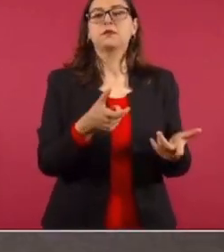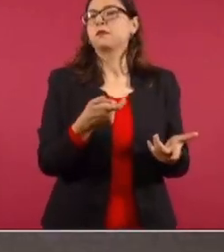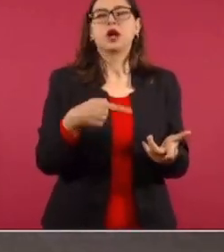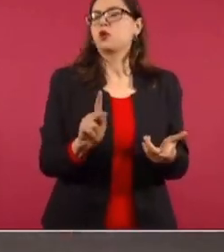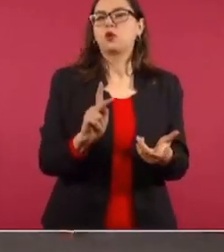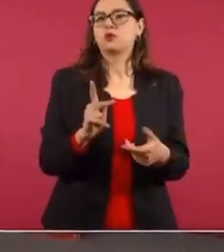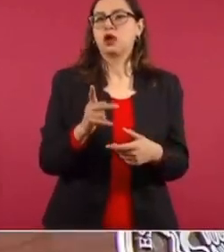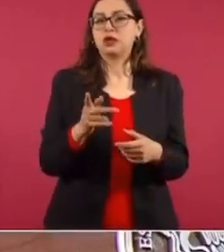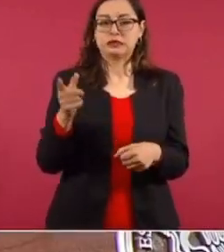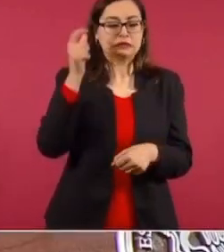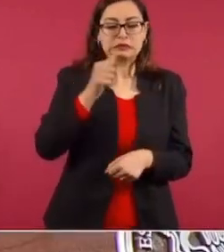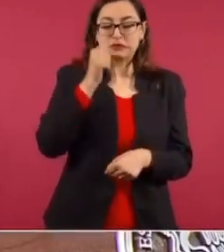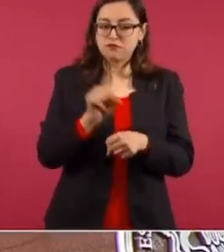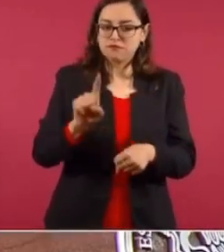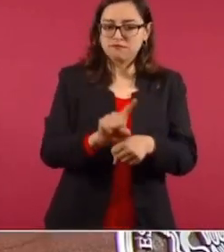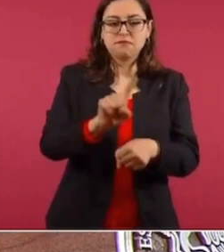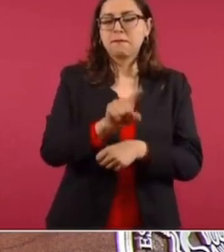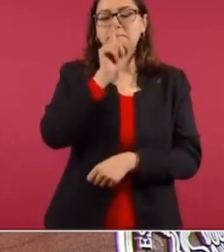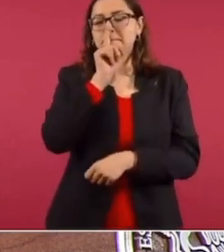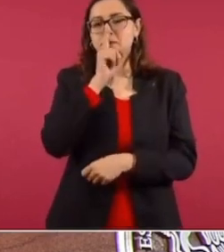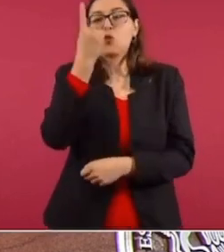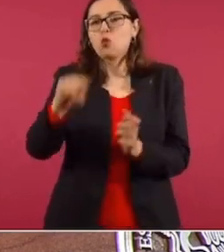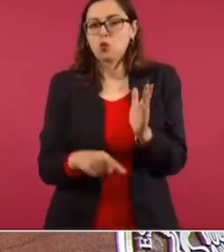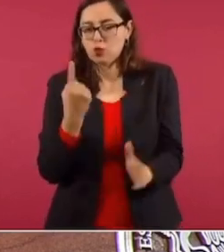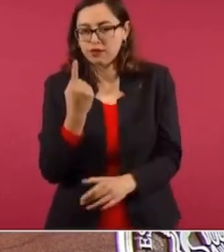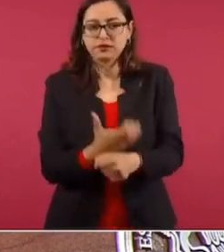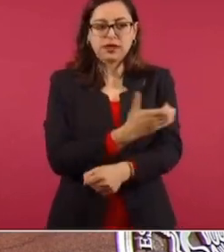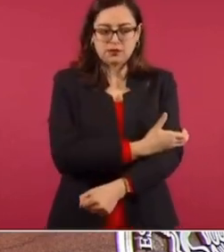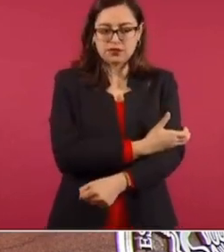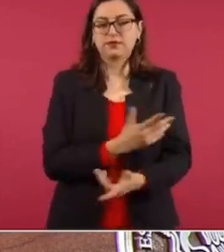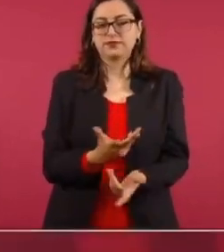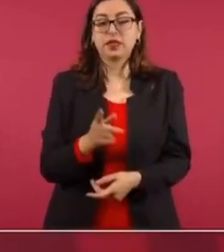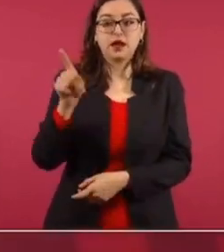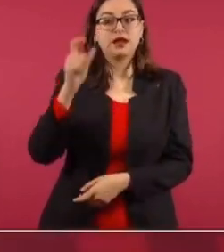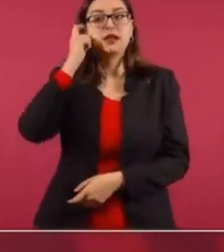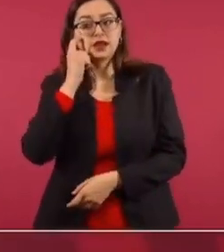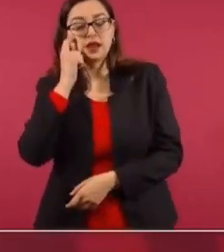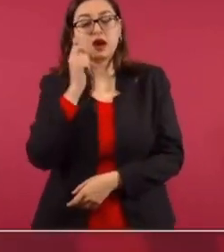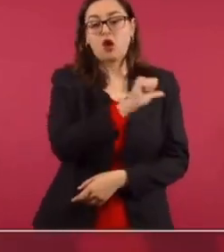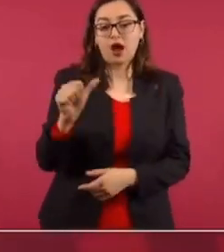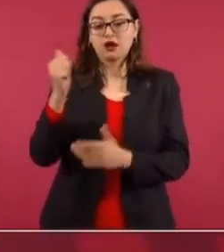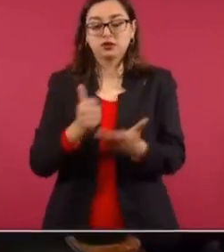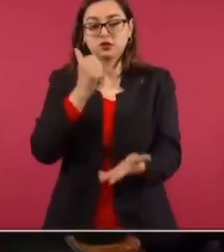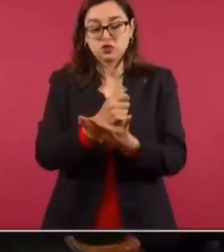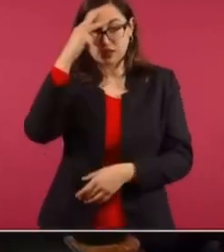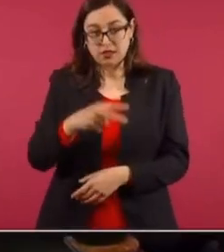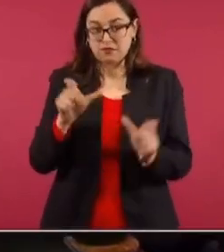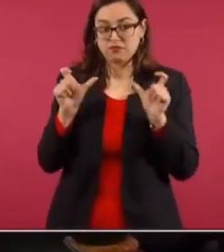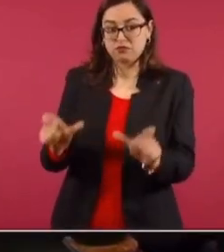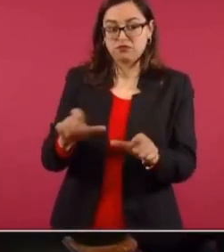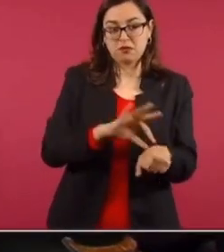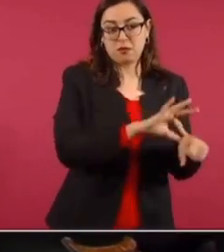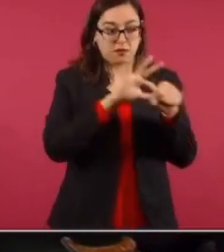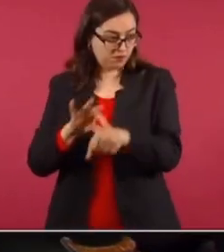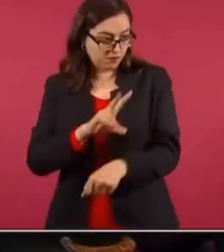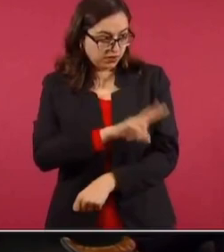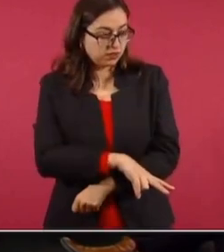lo acompañaron de Guerrero a la Ciudad de México, así es, más o menos,